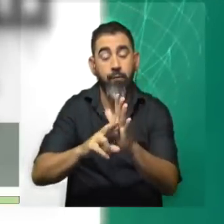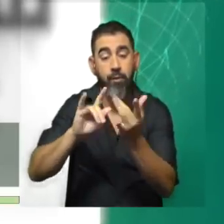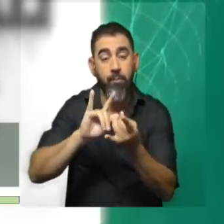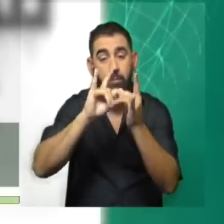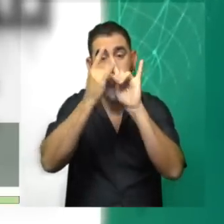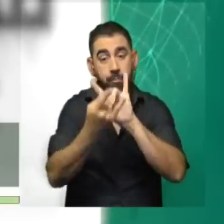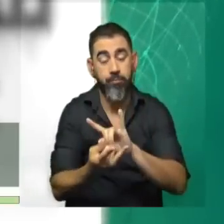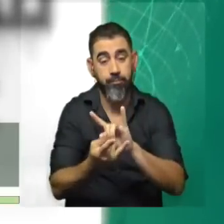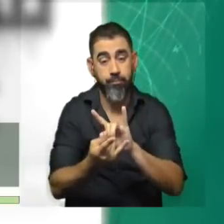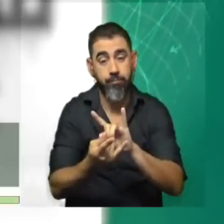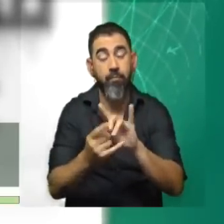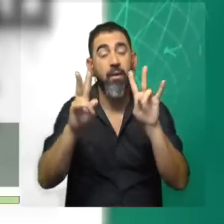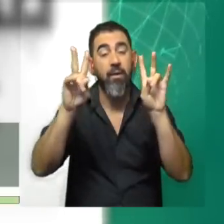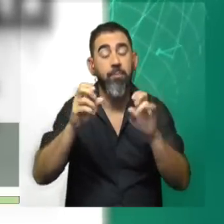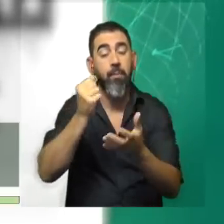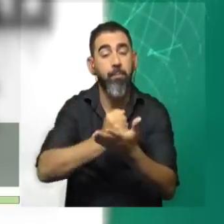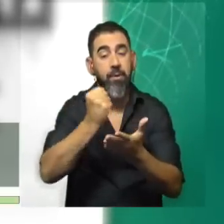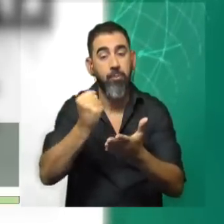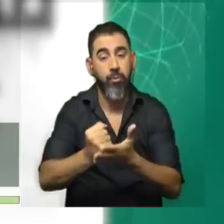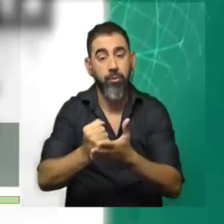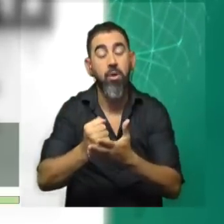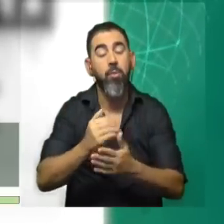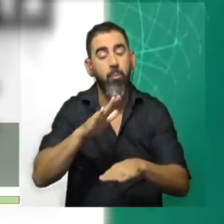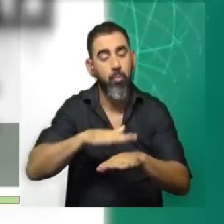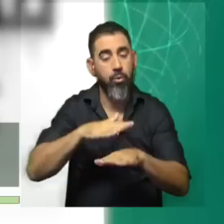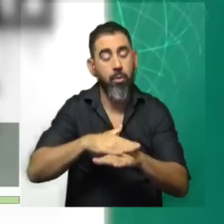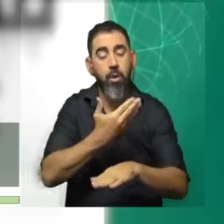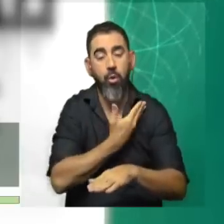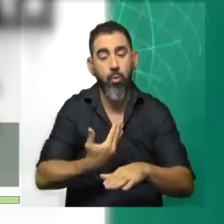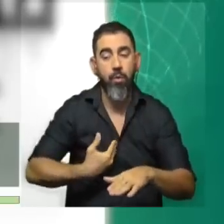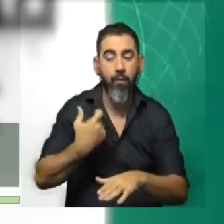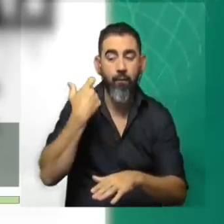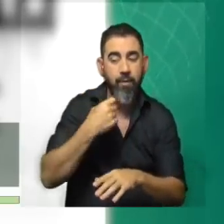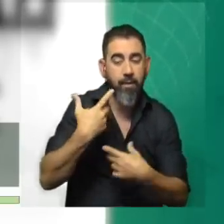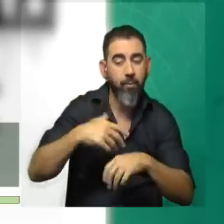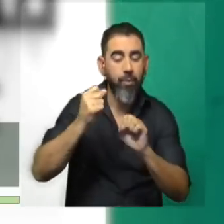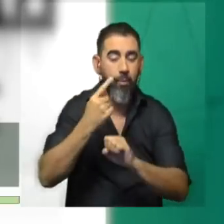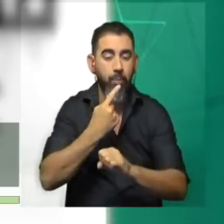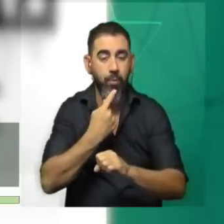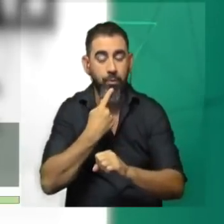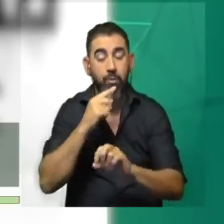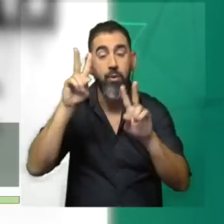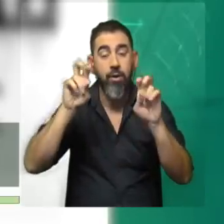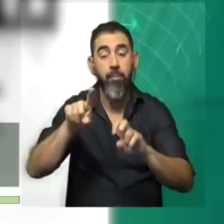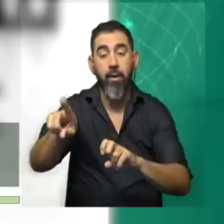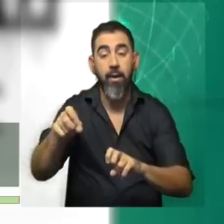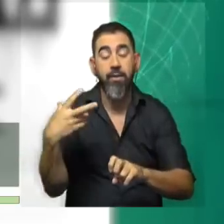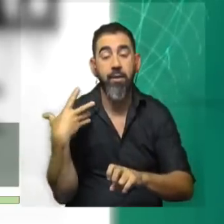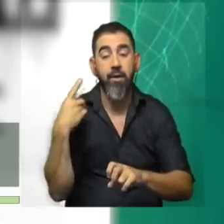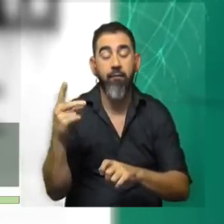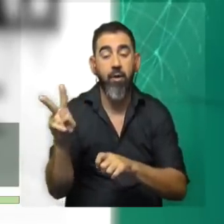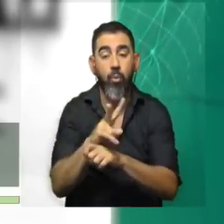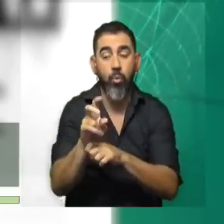presidente, en el caso Marcet, hubo acción del gobierno y falta de olfato político. Mientras que en el caso Aztesiano operó un